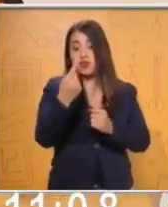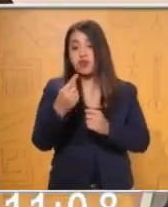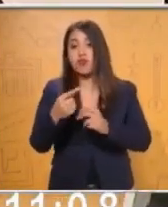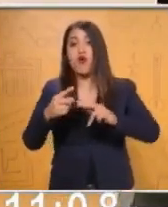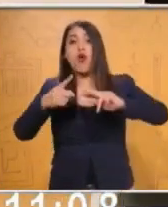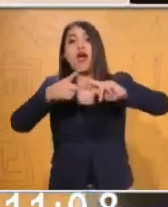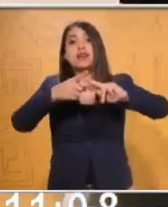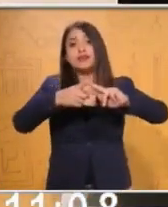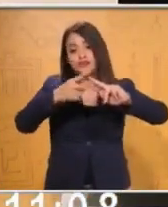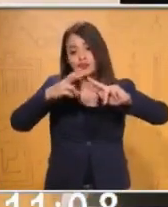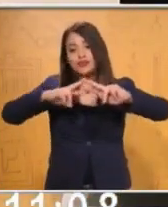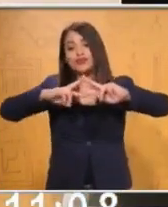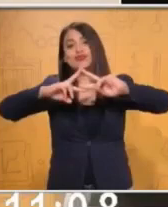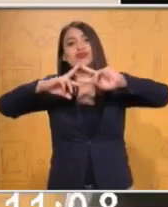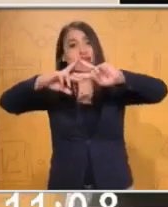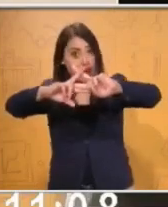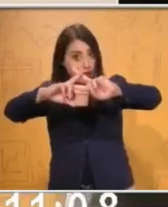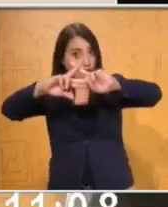Figura 2.